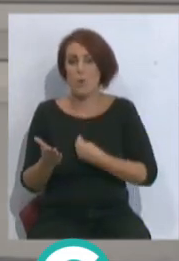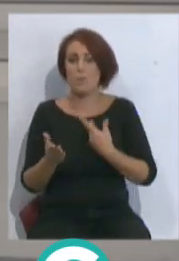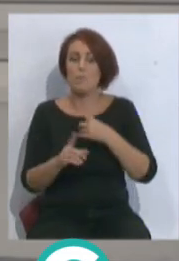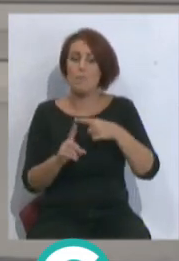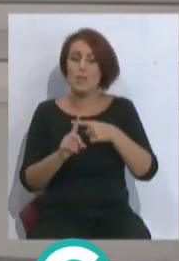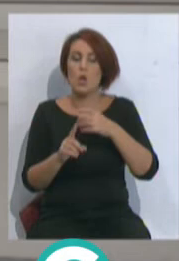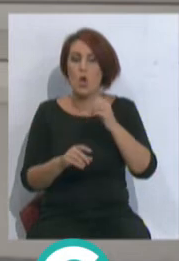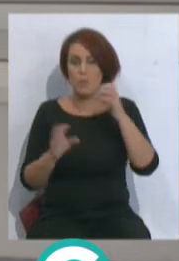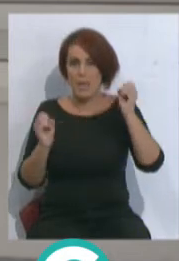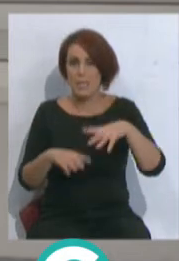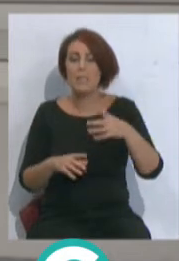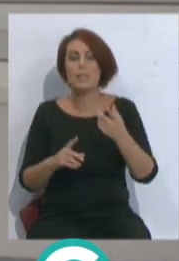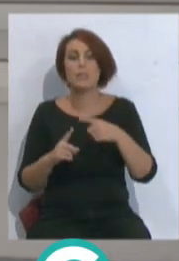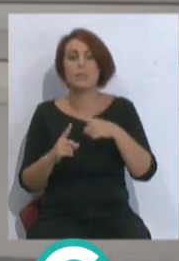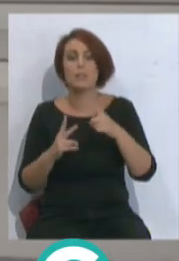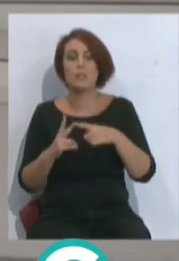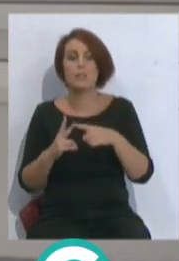más la de Osmagi, más la de